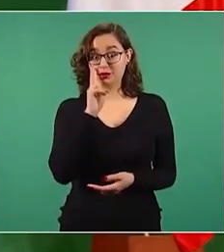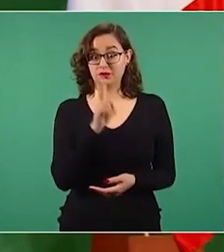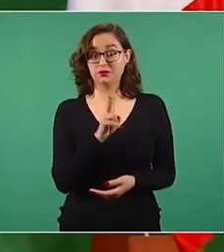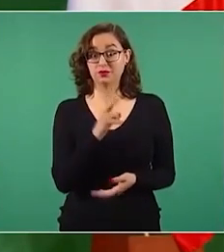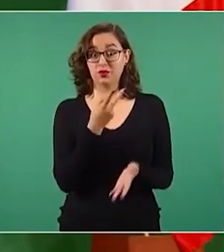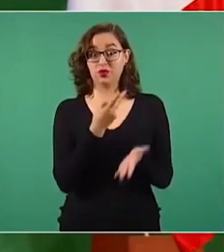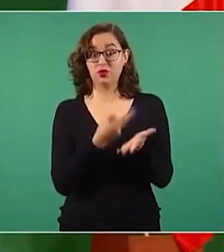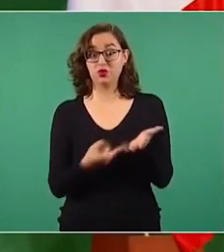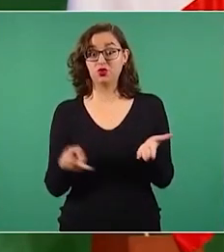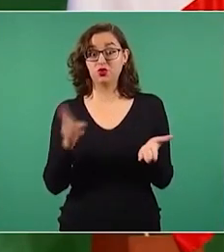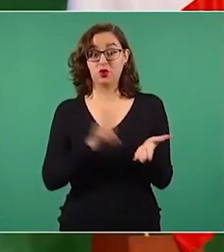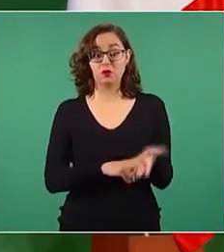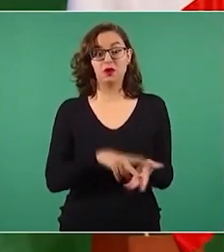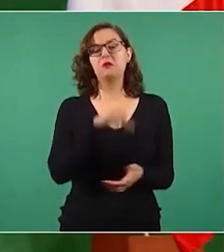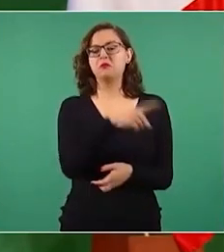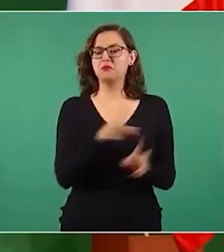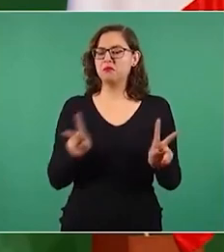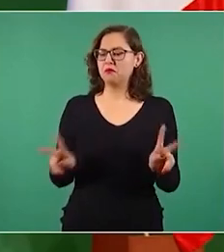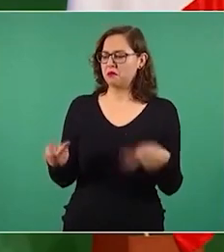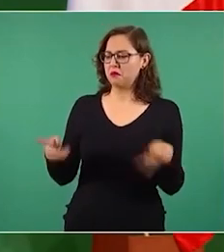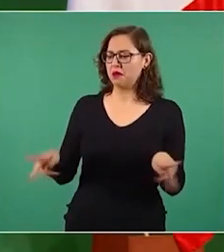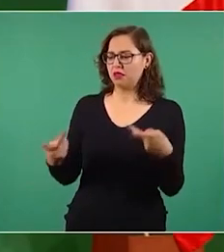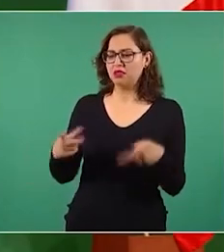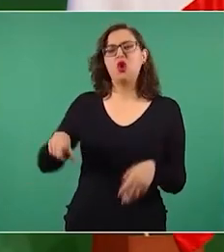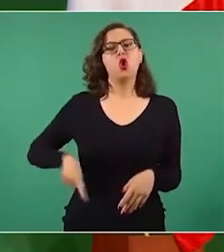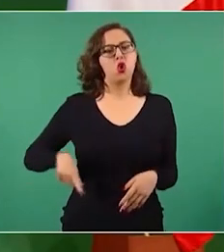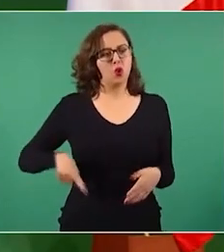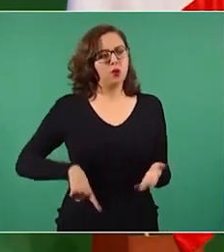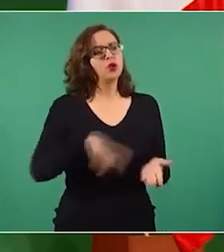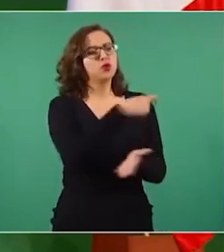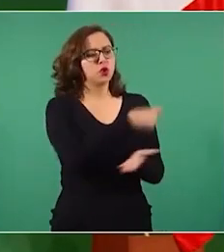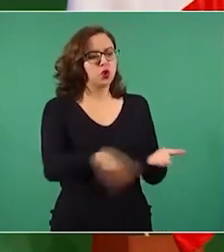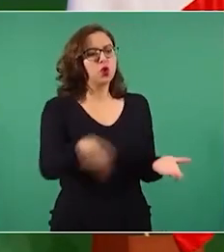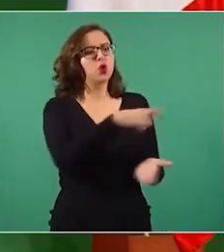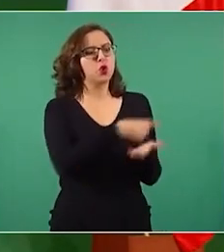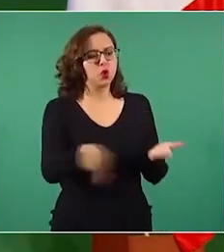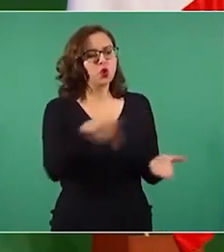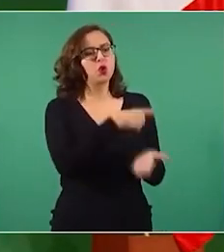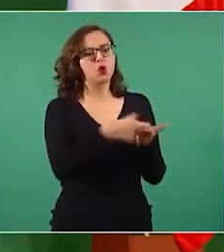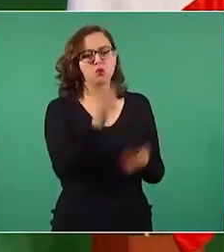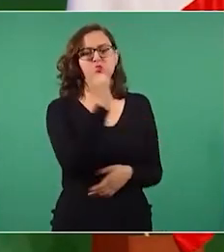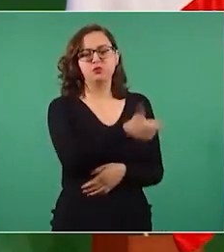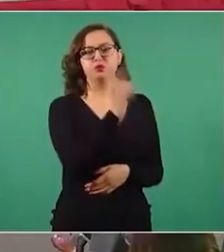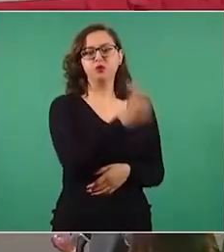eran los que vendían y al mismo tiempo no pagaban